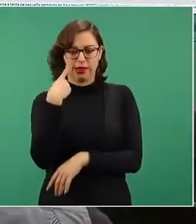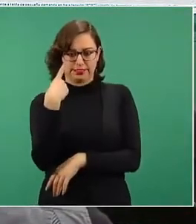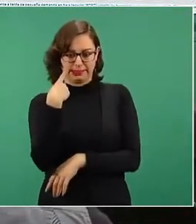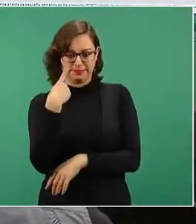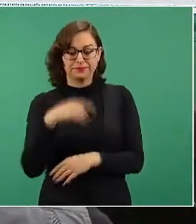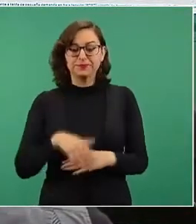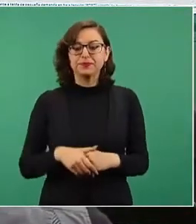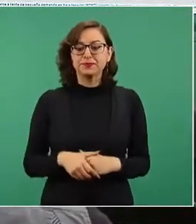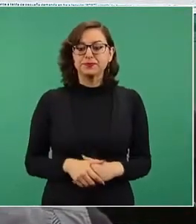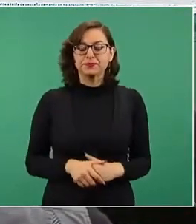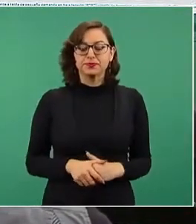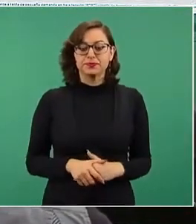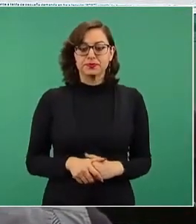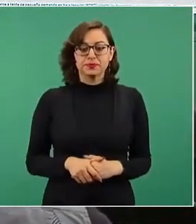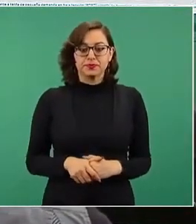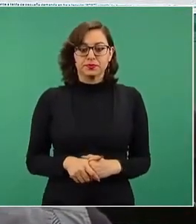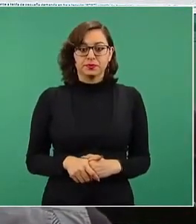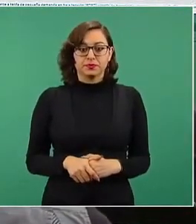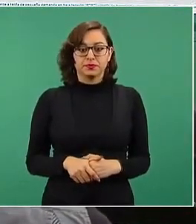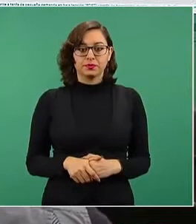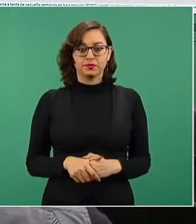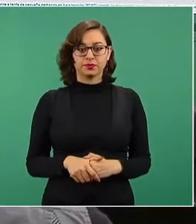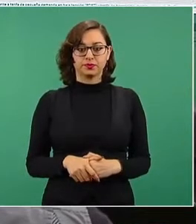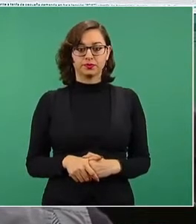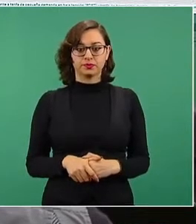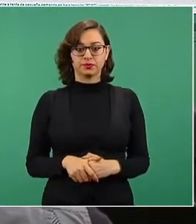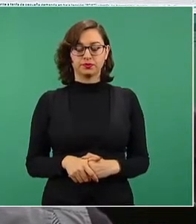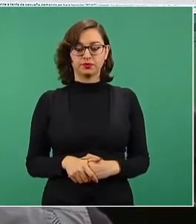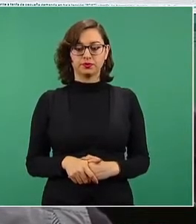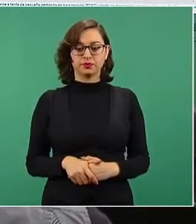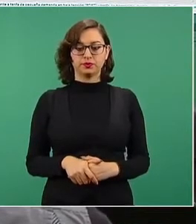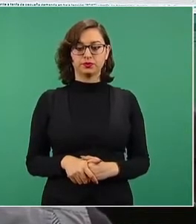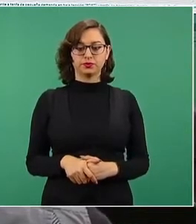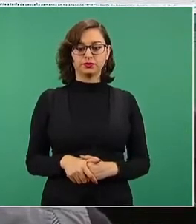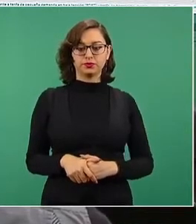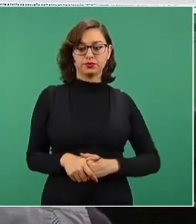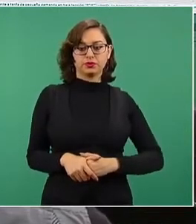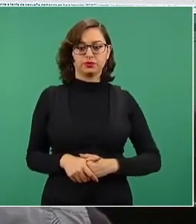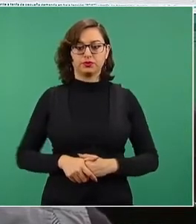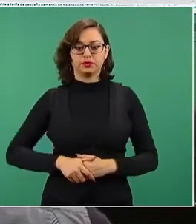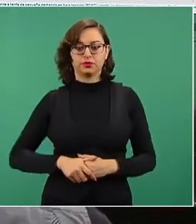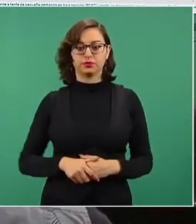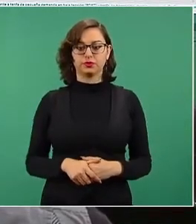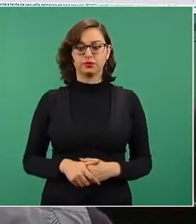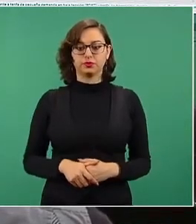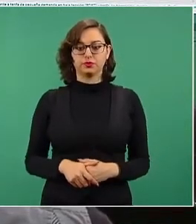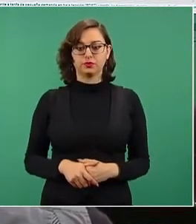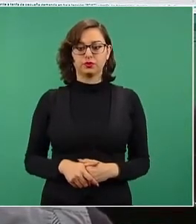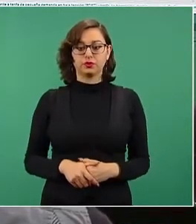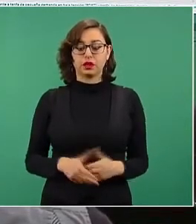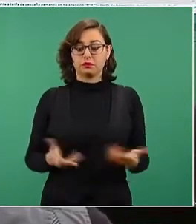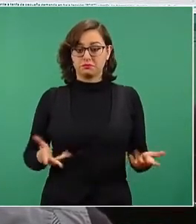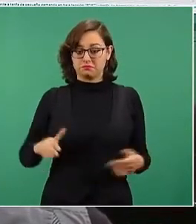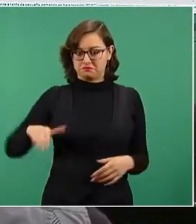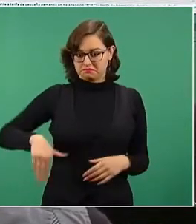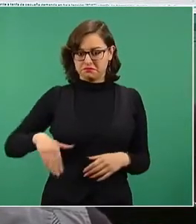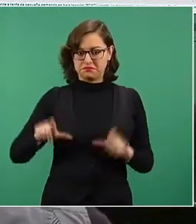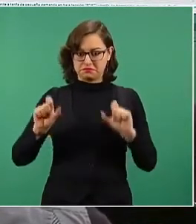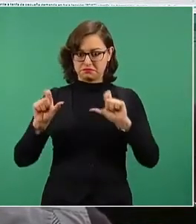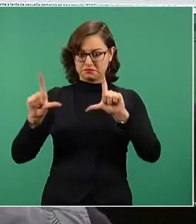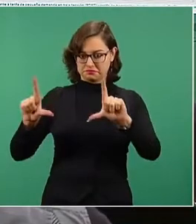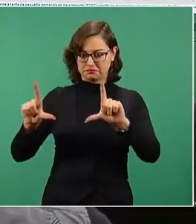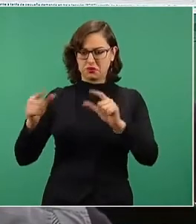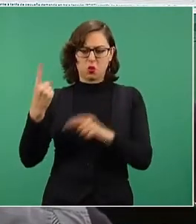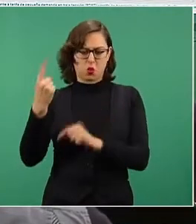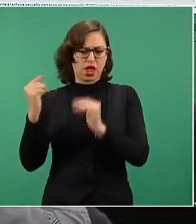primero que nada, ¿cuánto es la tarifa que se estima de ellos? Fíjense, el que acabamos de ver, el hogar